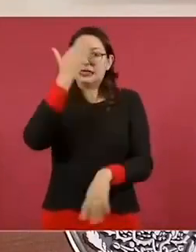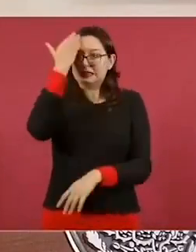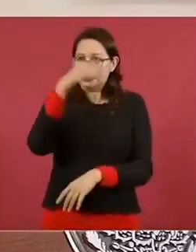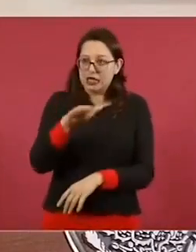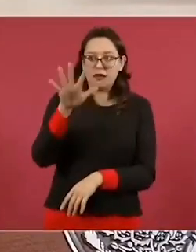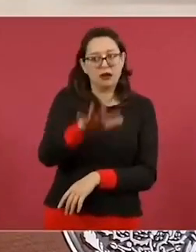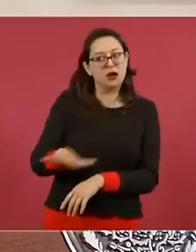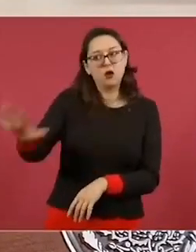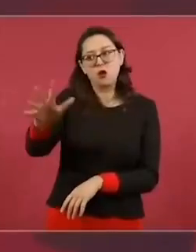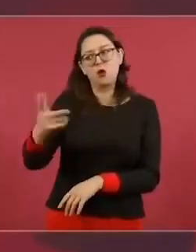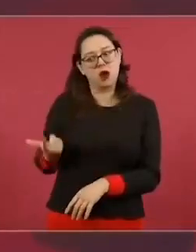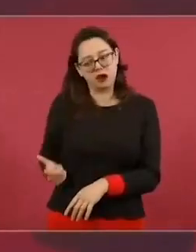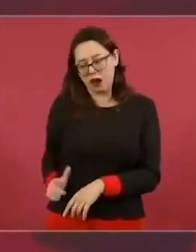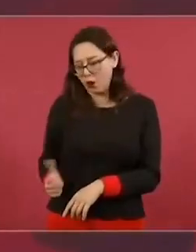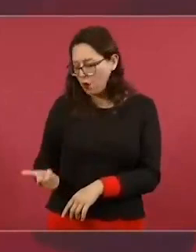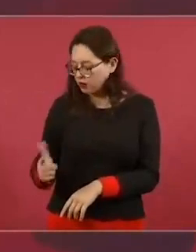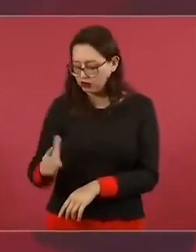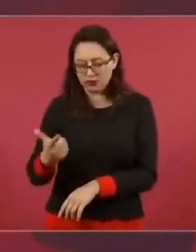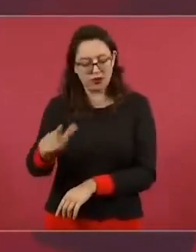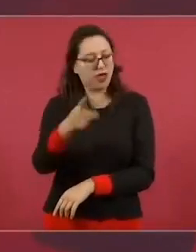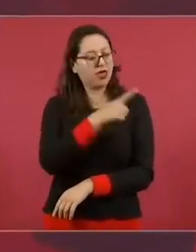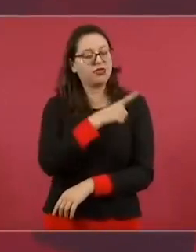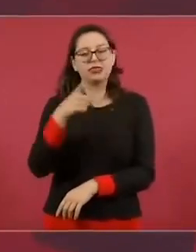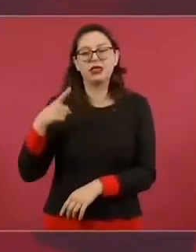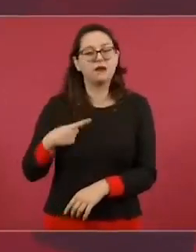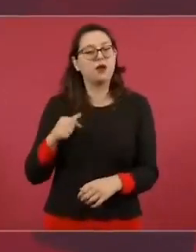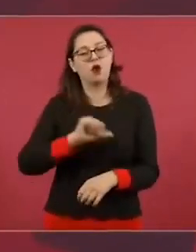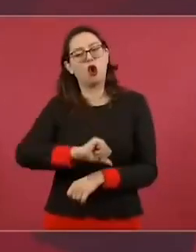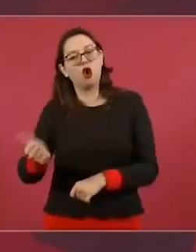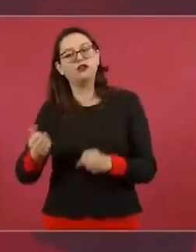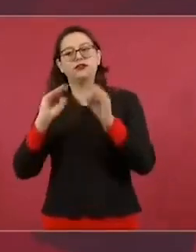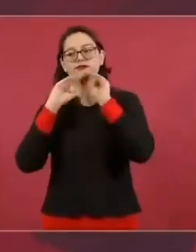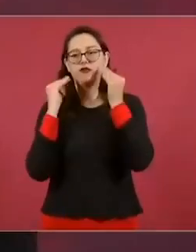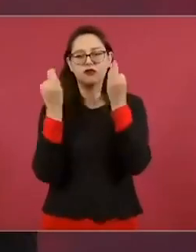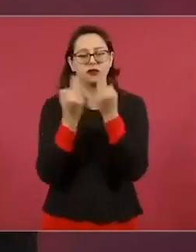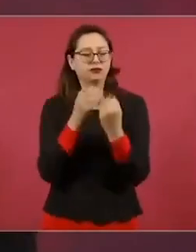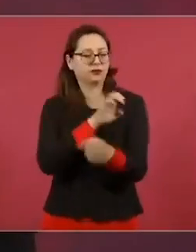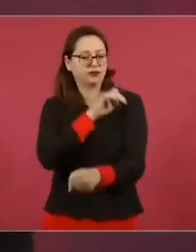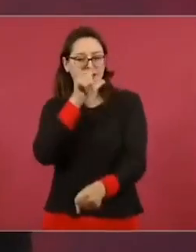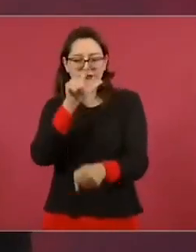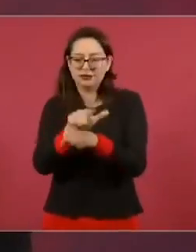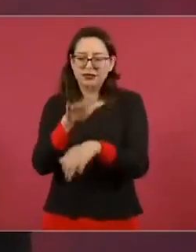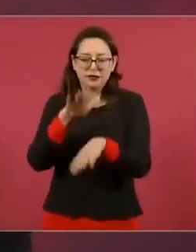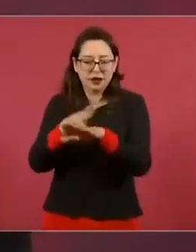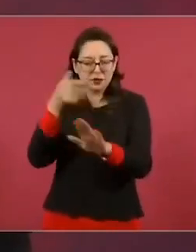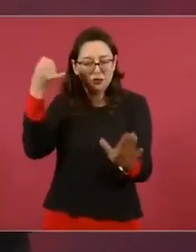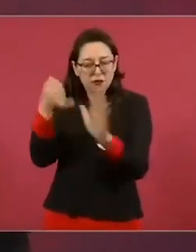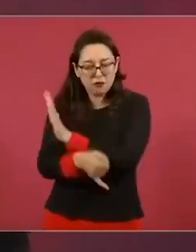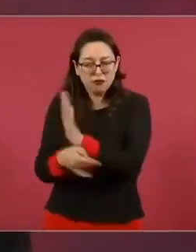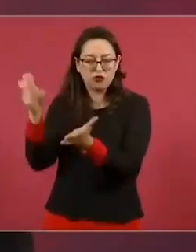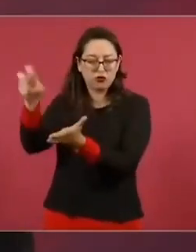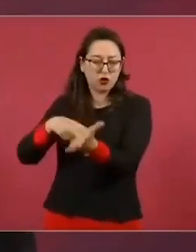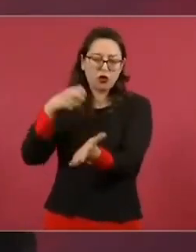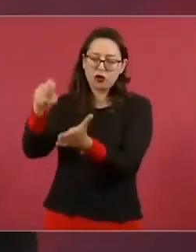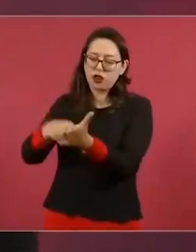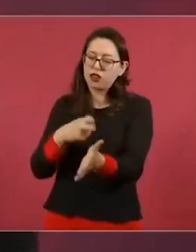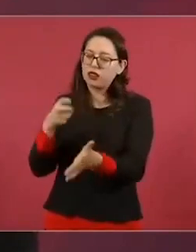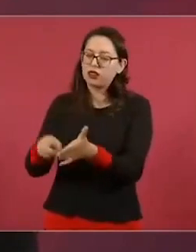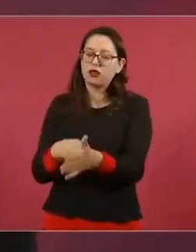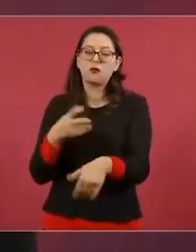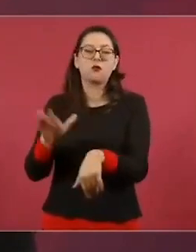ya son varios casos así,